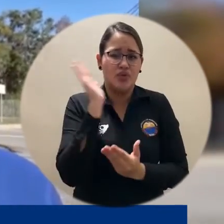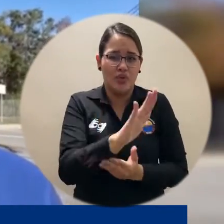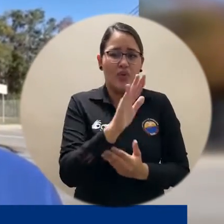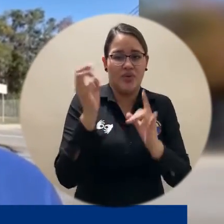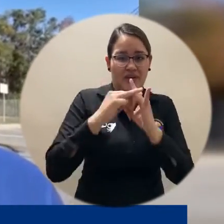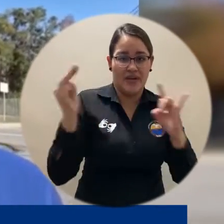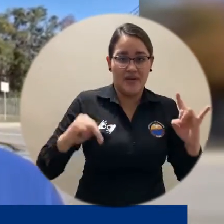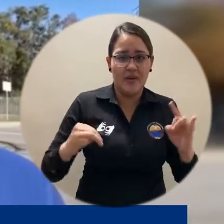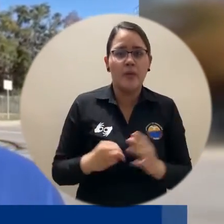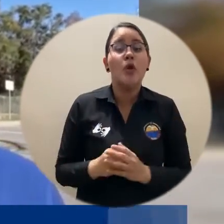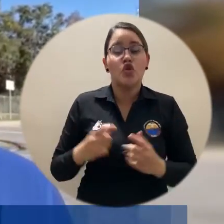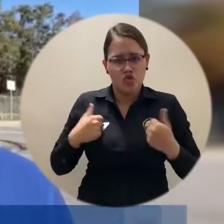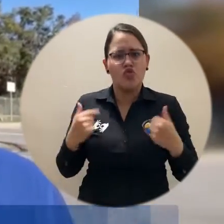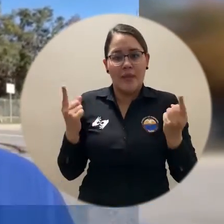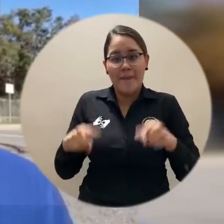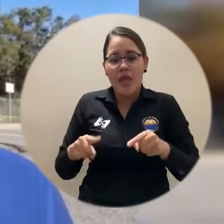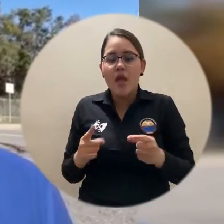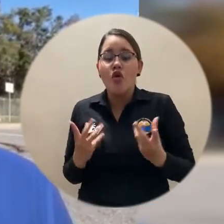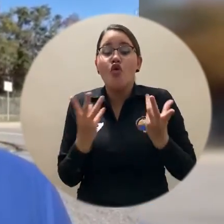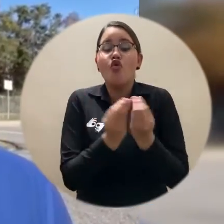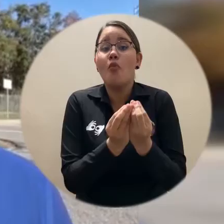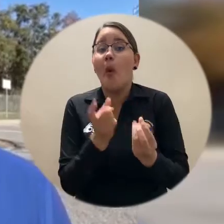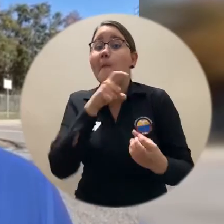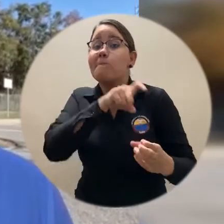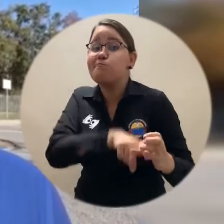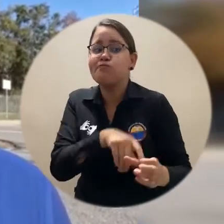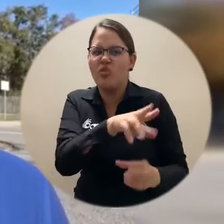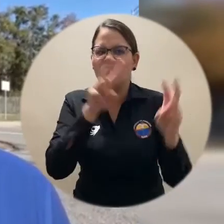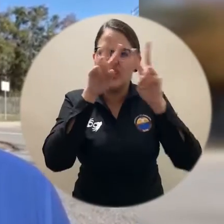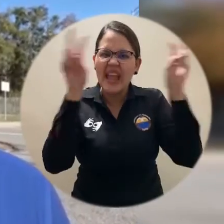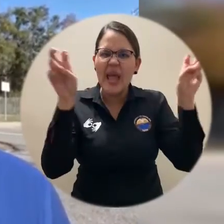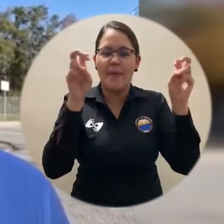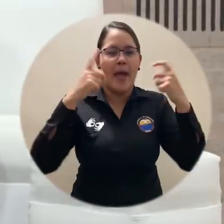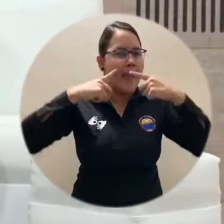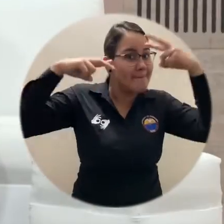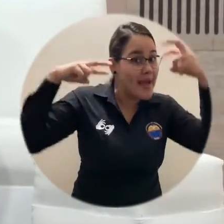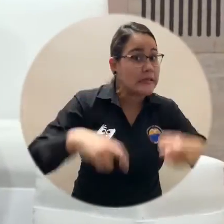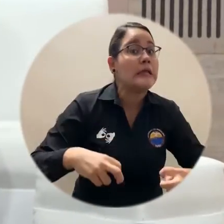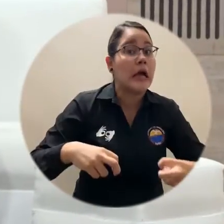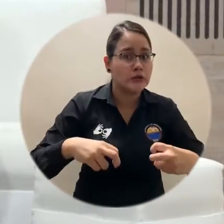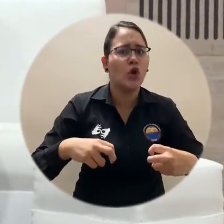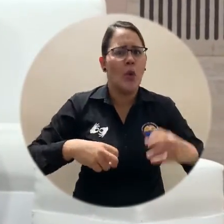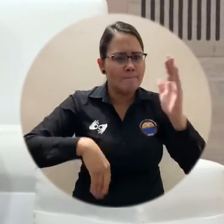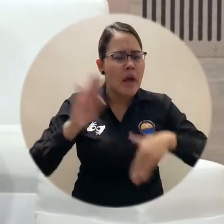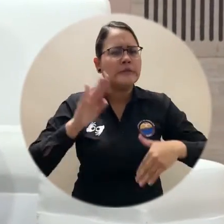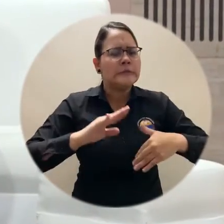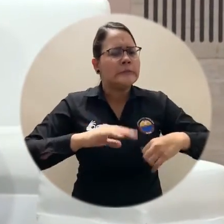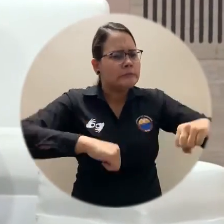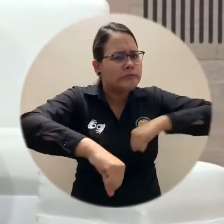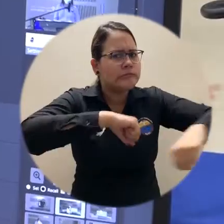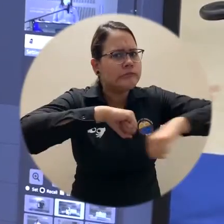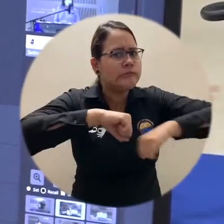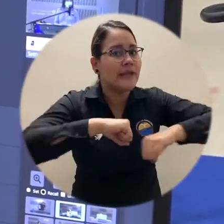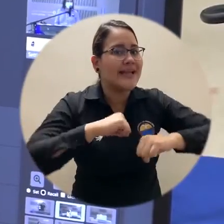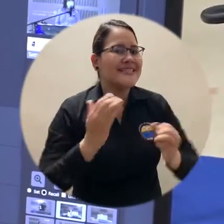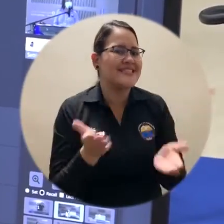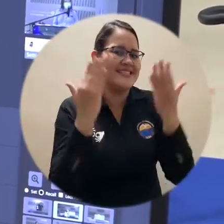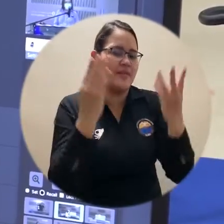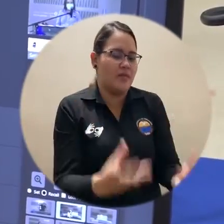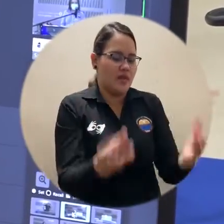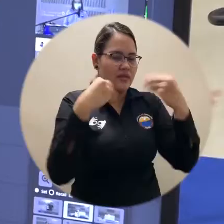participar en un proceso de formación investigativa a través de los diferentes seminarios de investigación, que me permitió ir desarrollando carrera